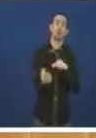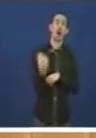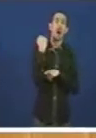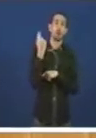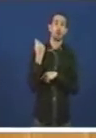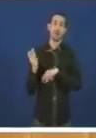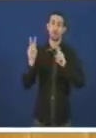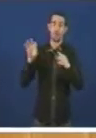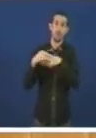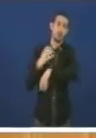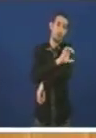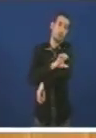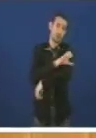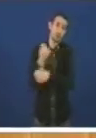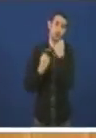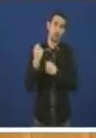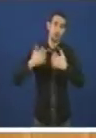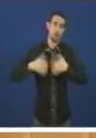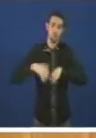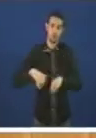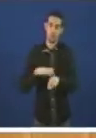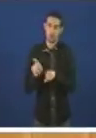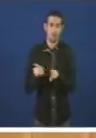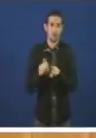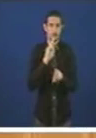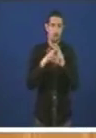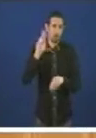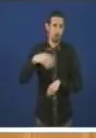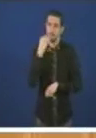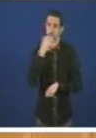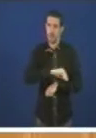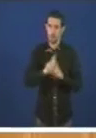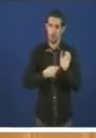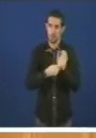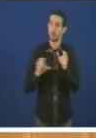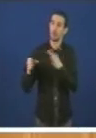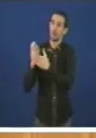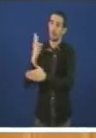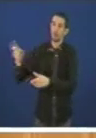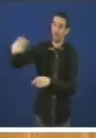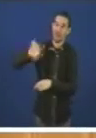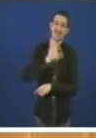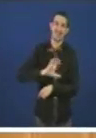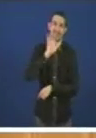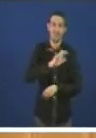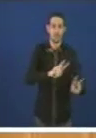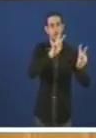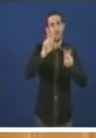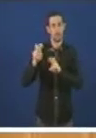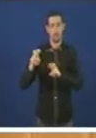xa porque despois de existir ao debate anterior de como frivolizaron de como frivolizou o Partido Popular aquí a respeito